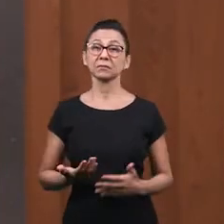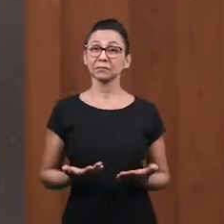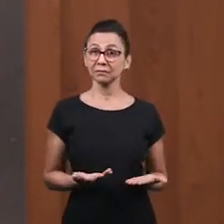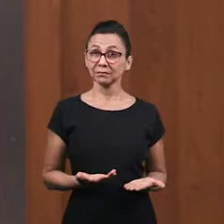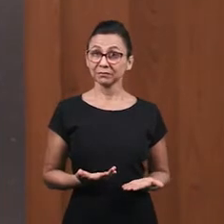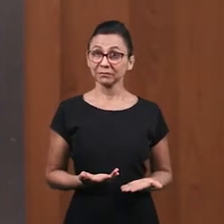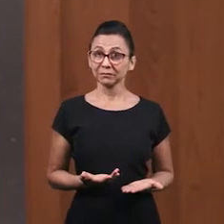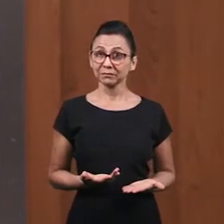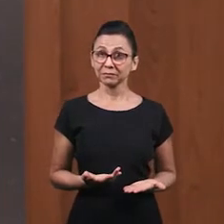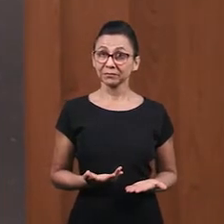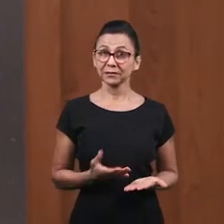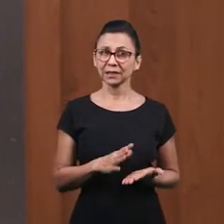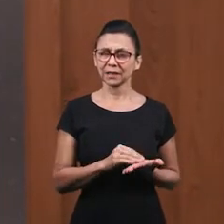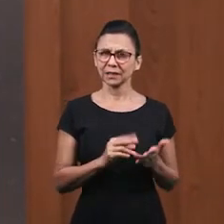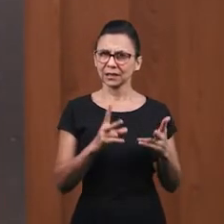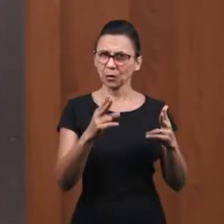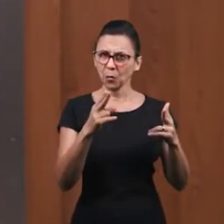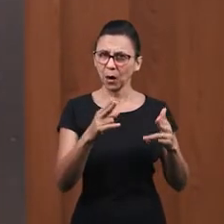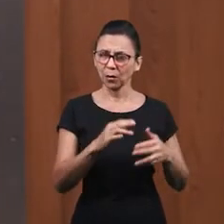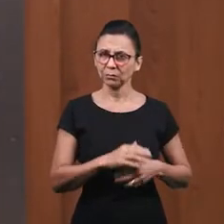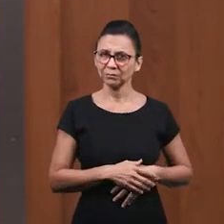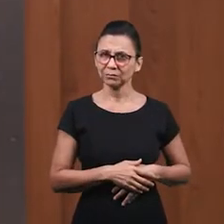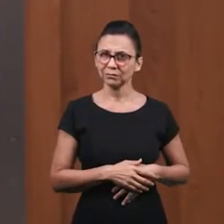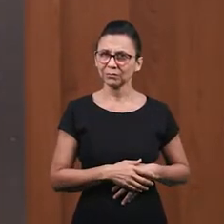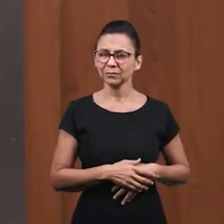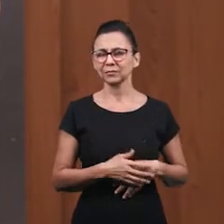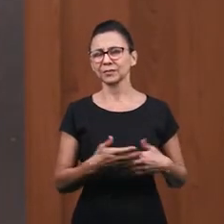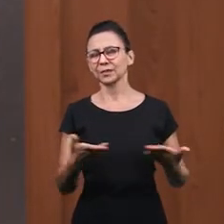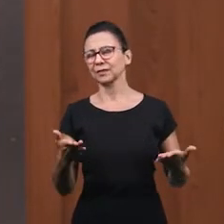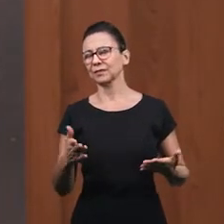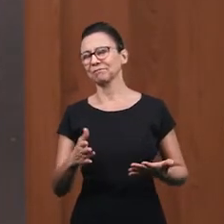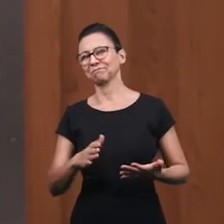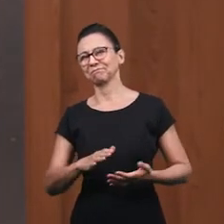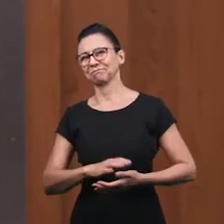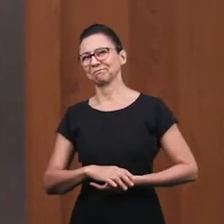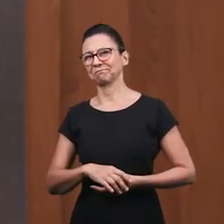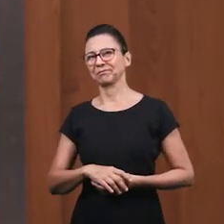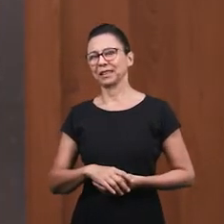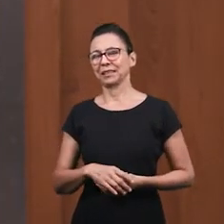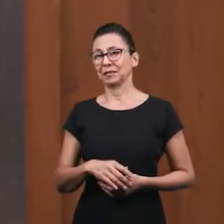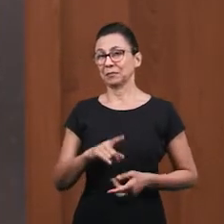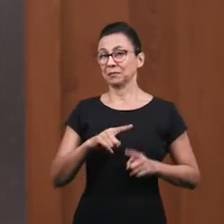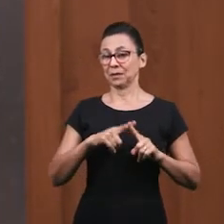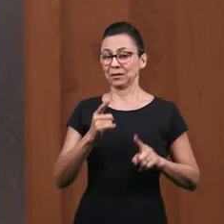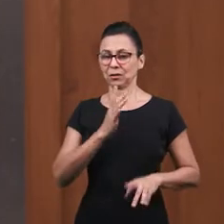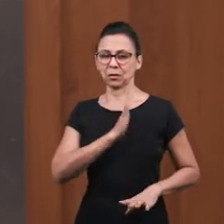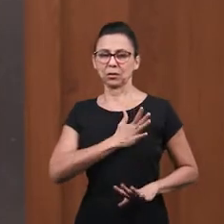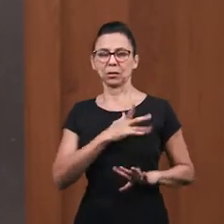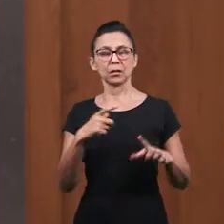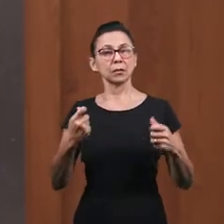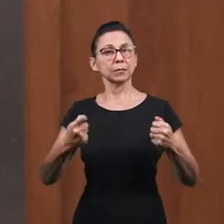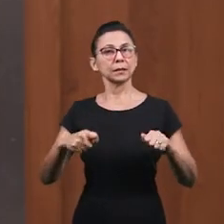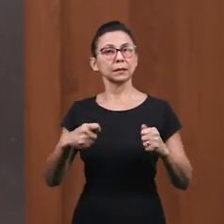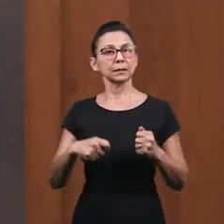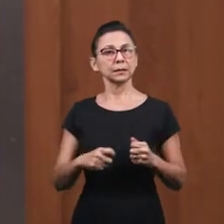comportamientos De personas Que son Divulgadas En los medios Pero